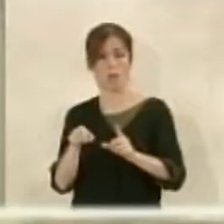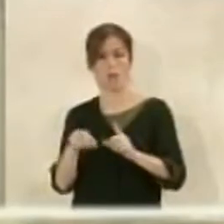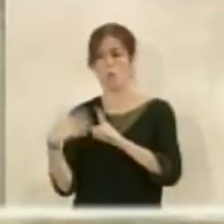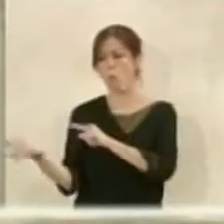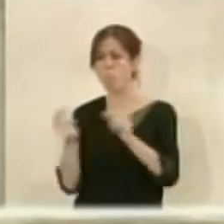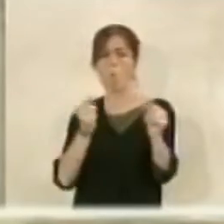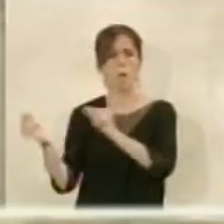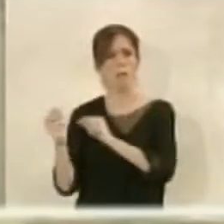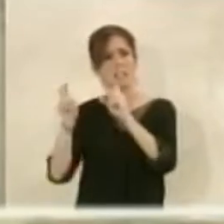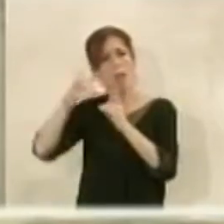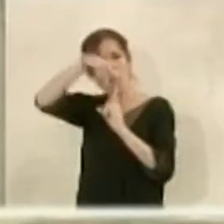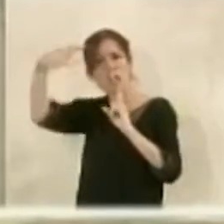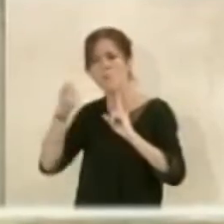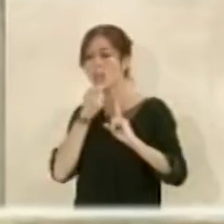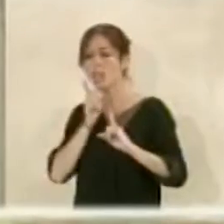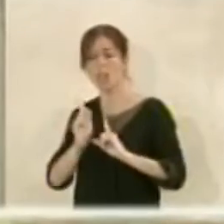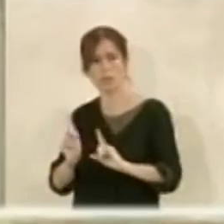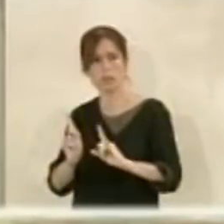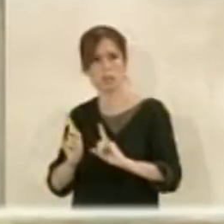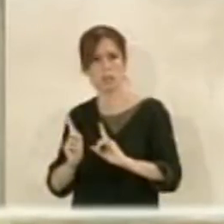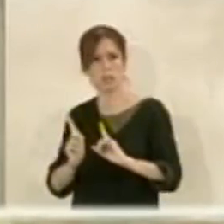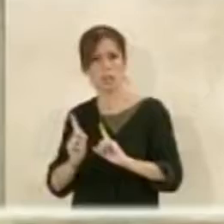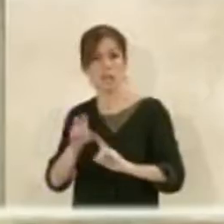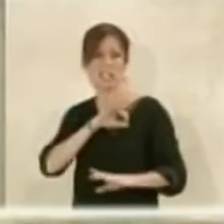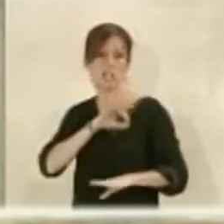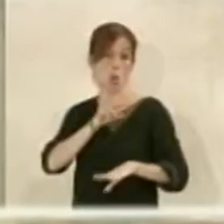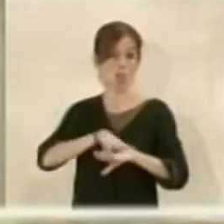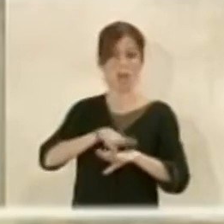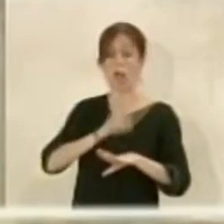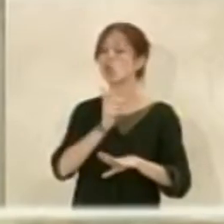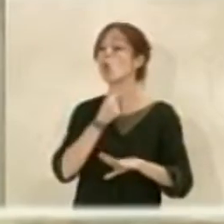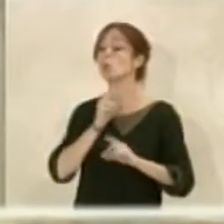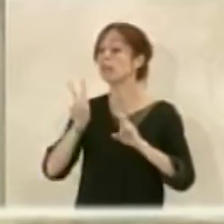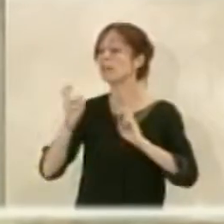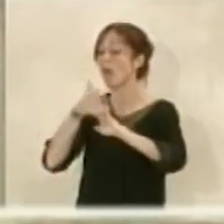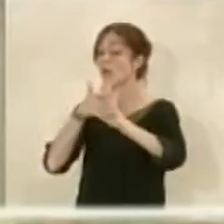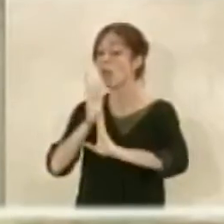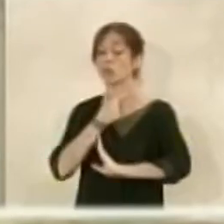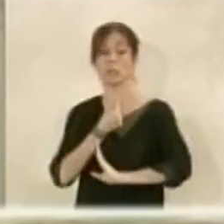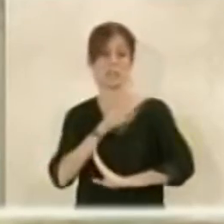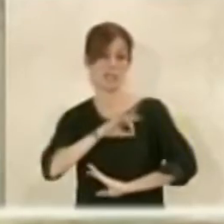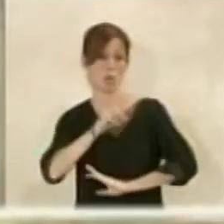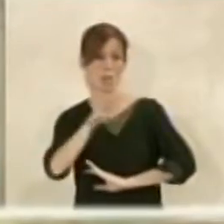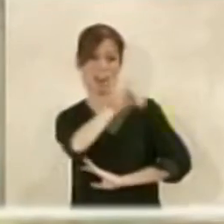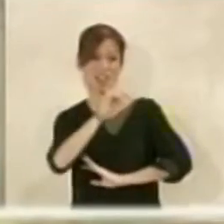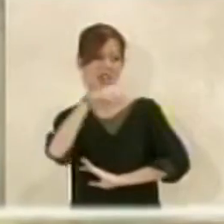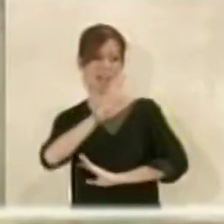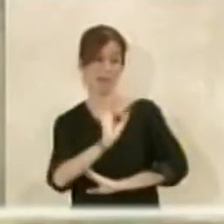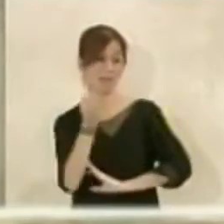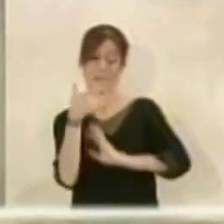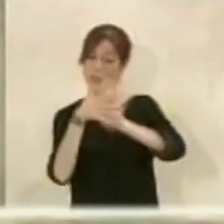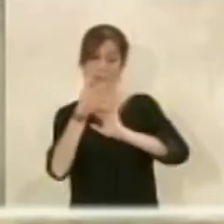una polémica que por mucho que al señor Pérez Nava no le guste que hablemos de esto pero señor Pérez Nava hay que hablar